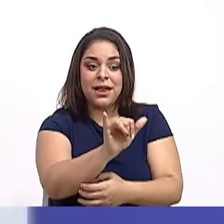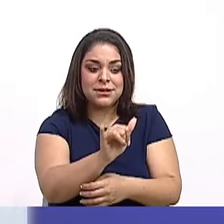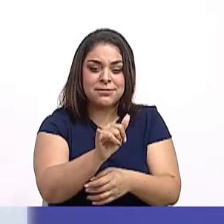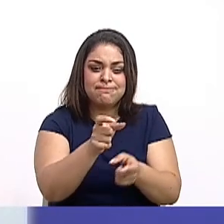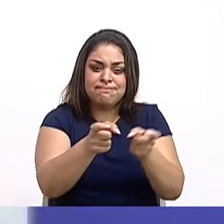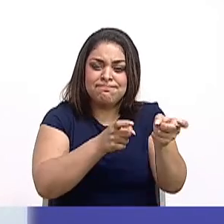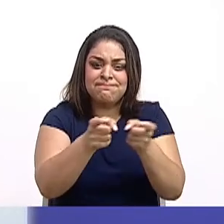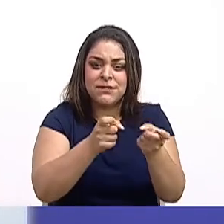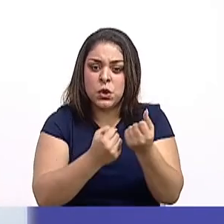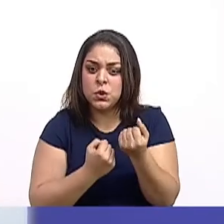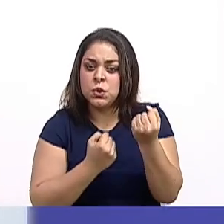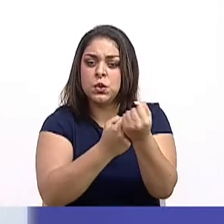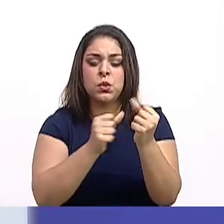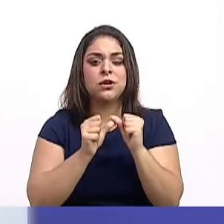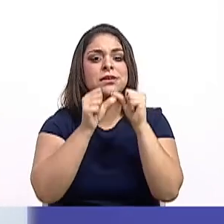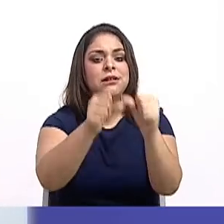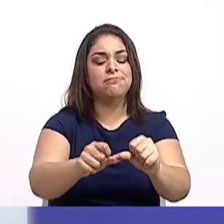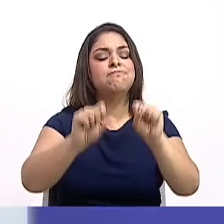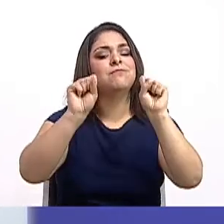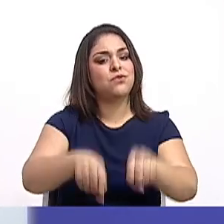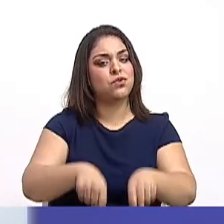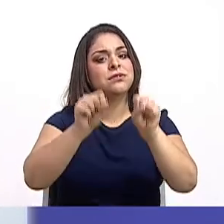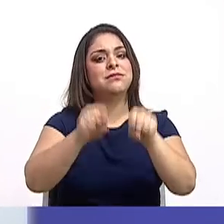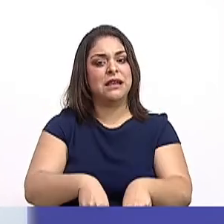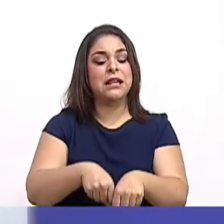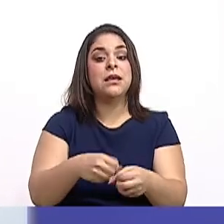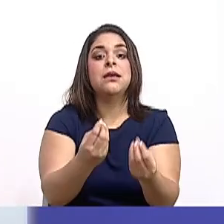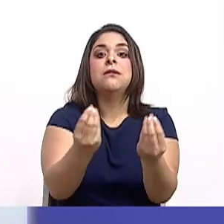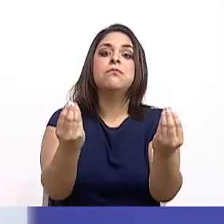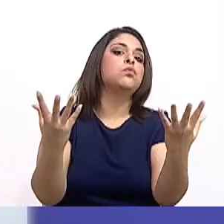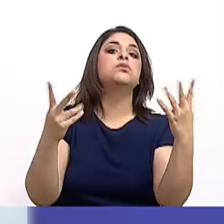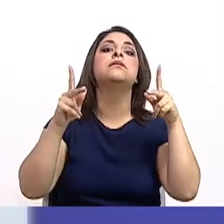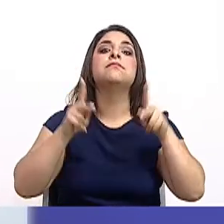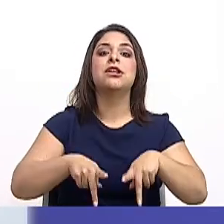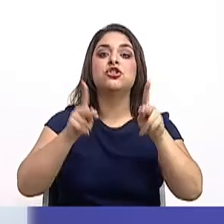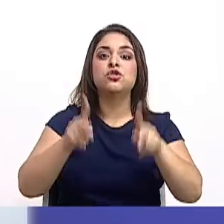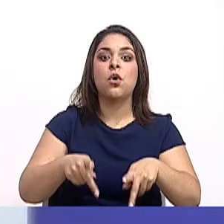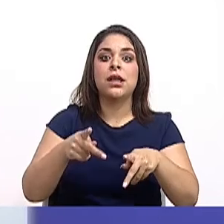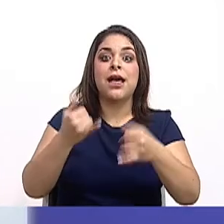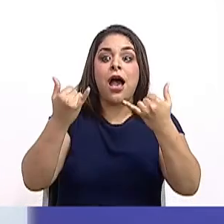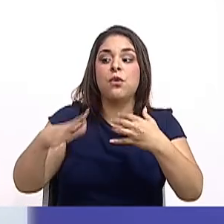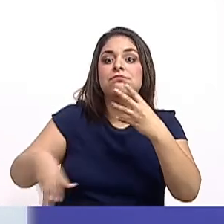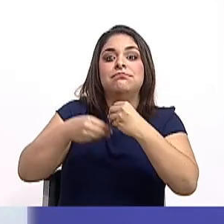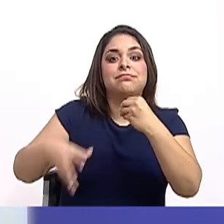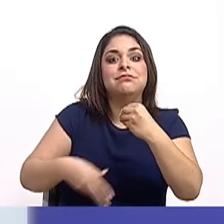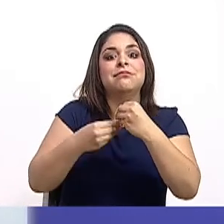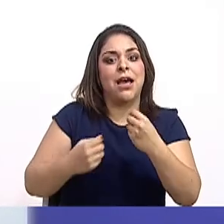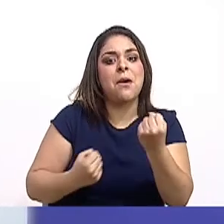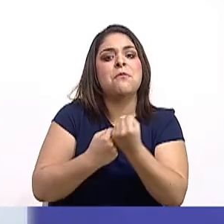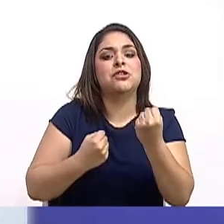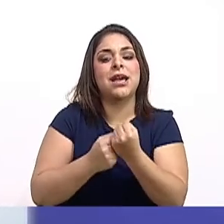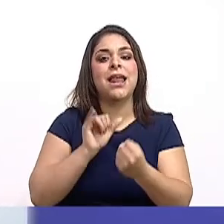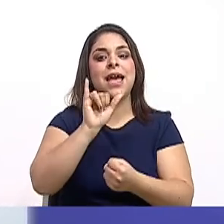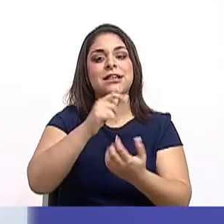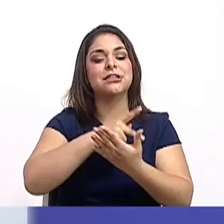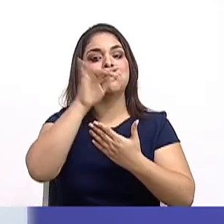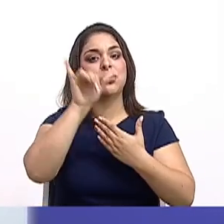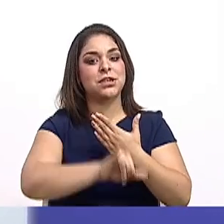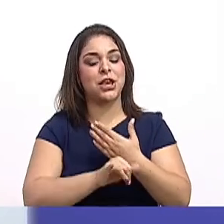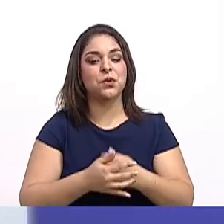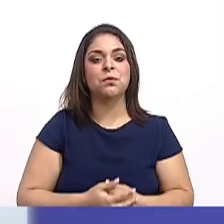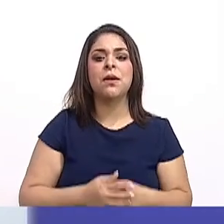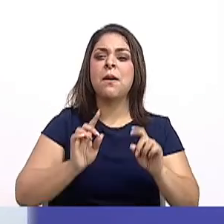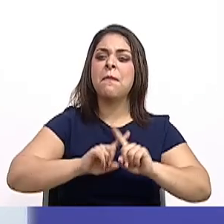es posible y cómo muchas personas se han sumado a ser parte de este proyecto. Pero,